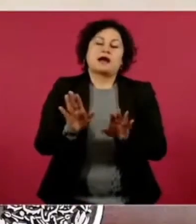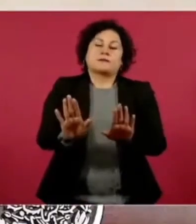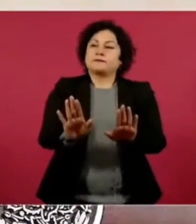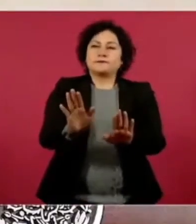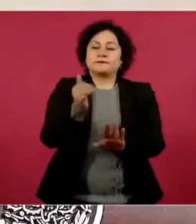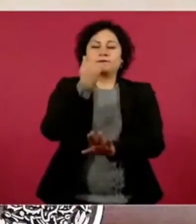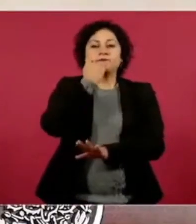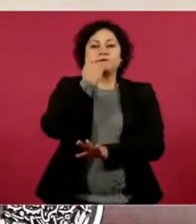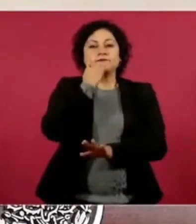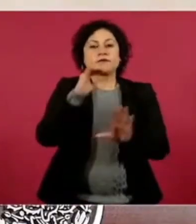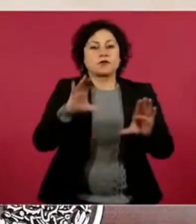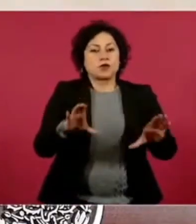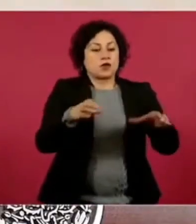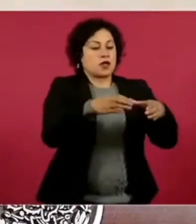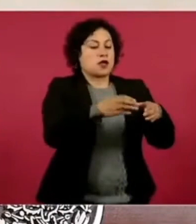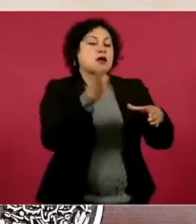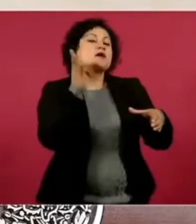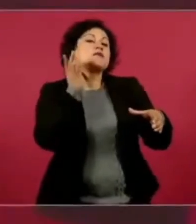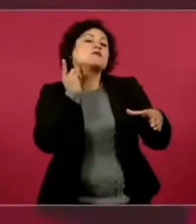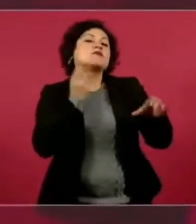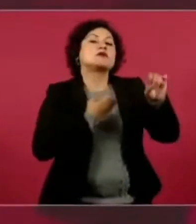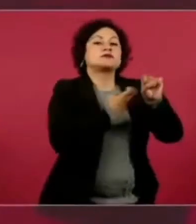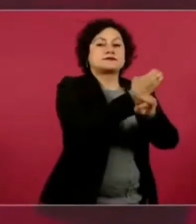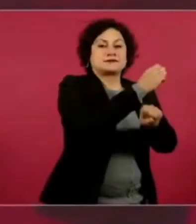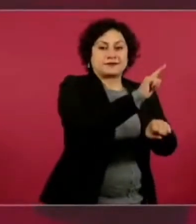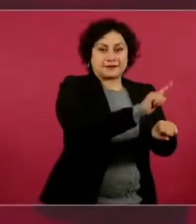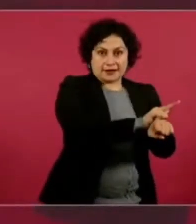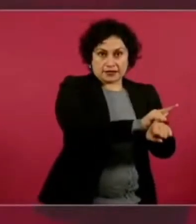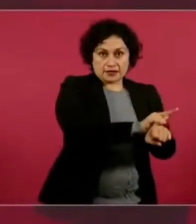y se podría acudir a la Corte, pienso.